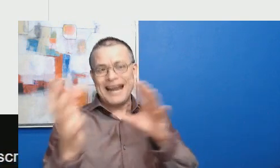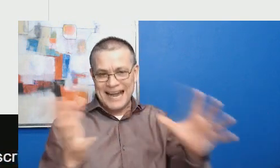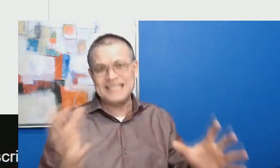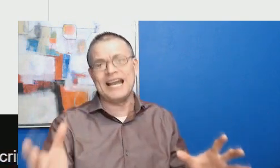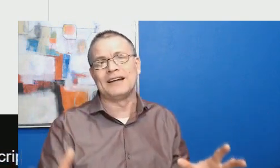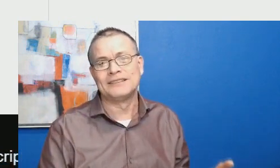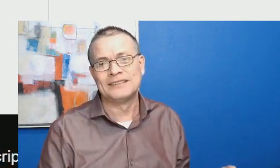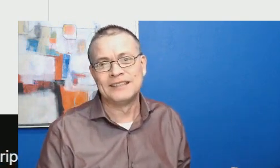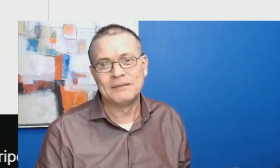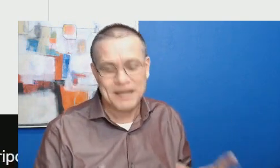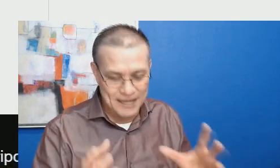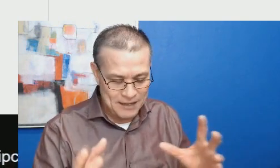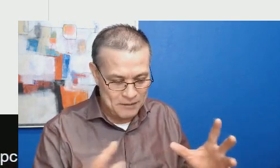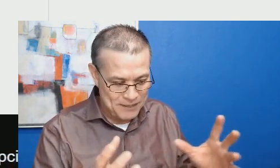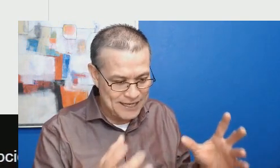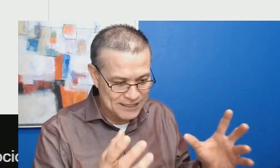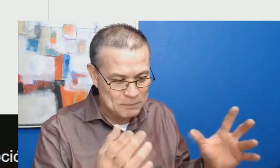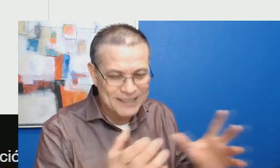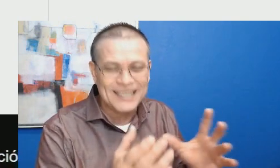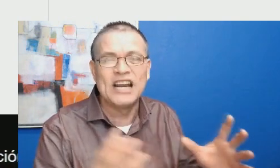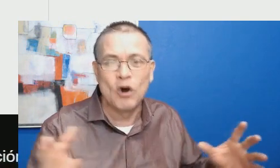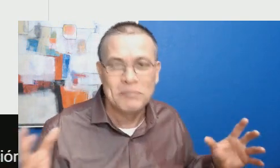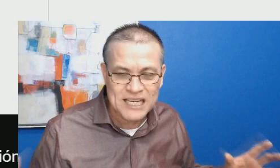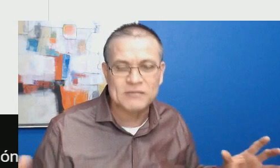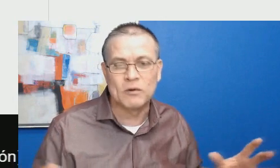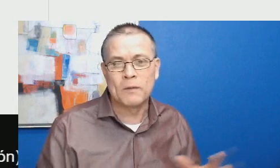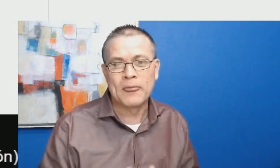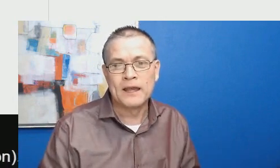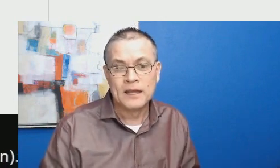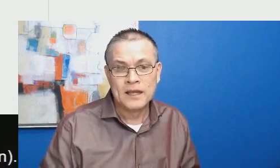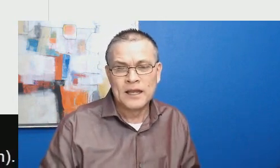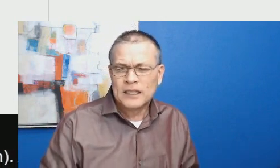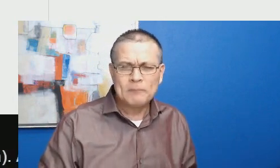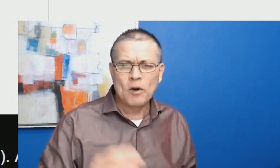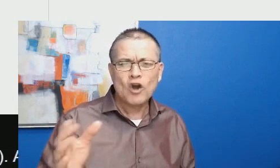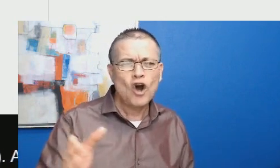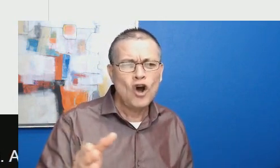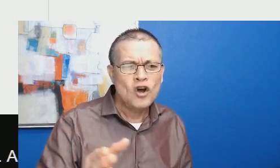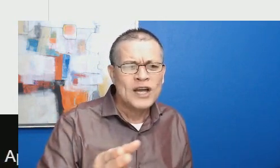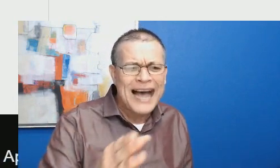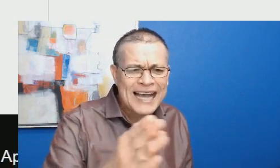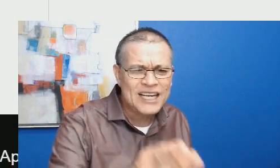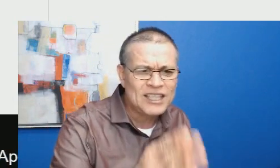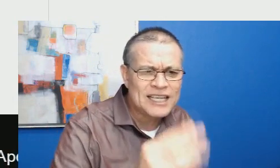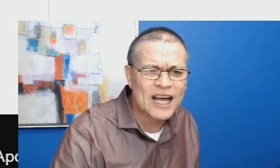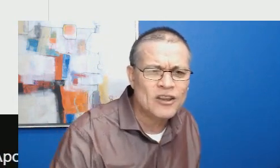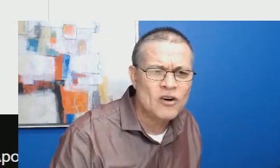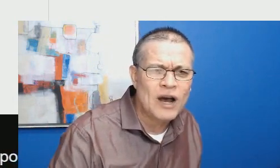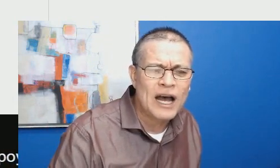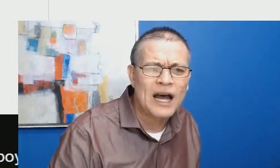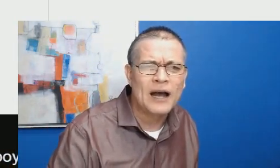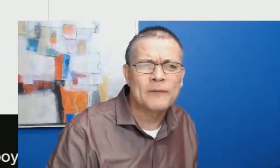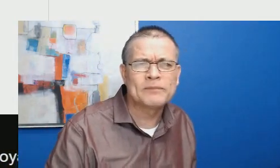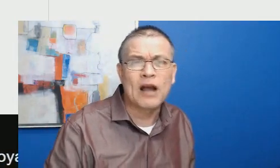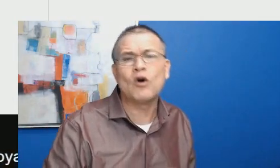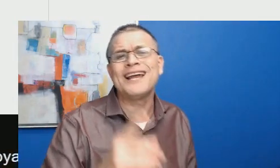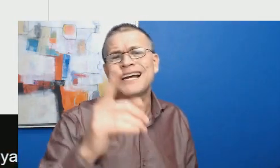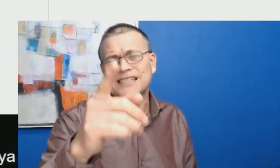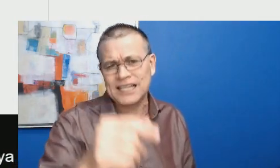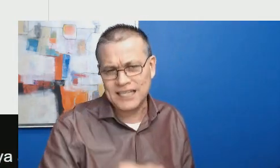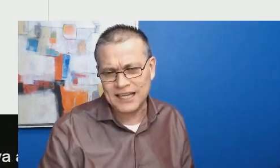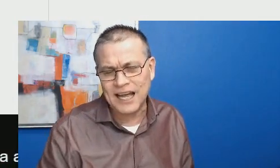la misma calaña. Viene a ser parte de lo mismo. Tampoco ha criticado a